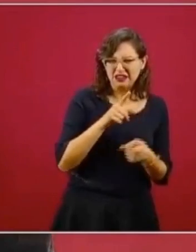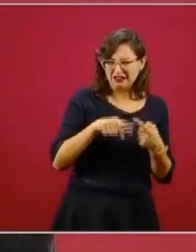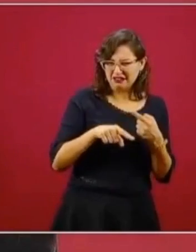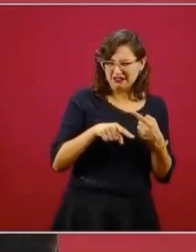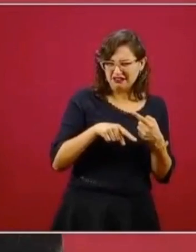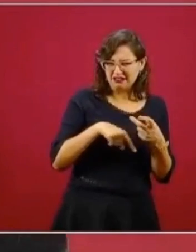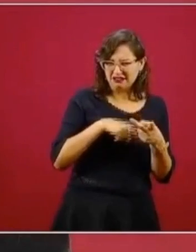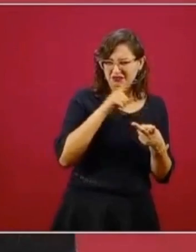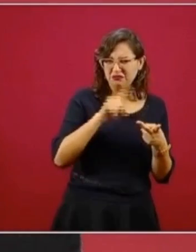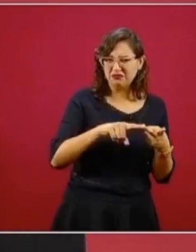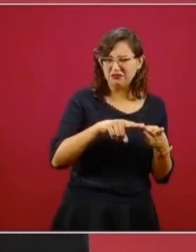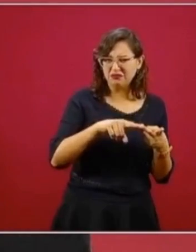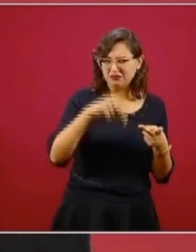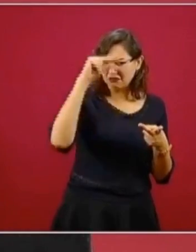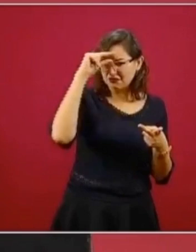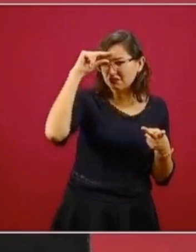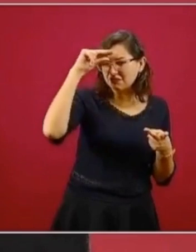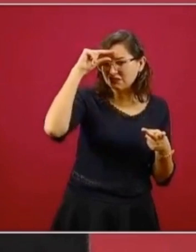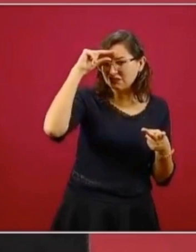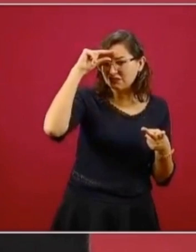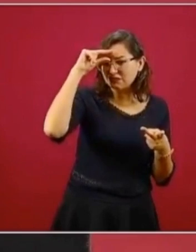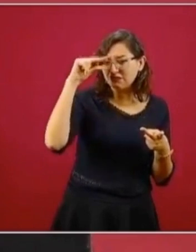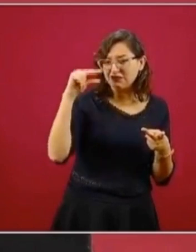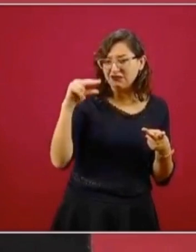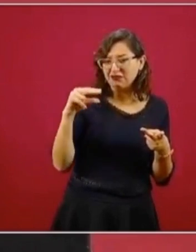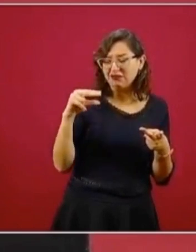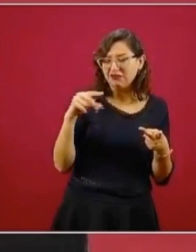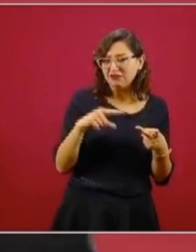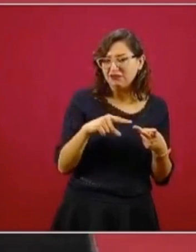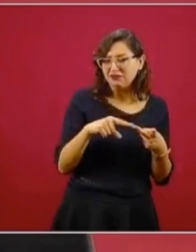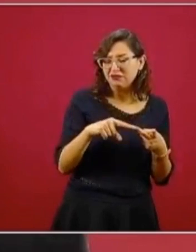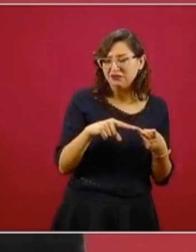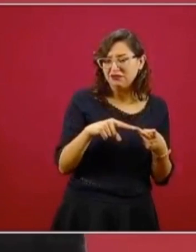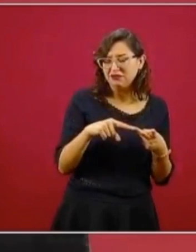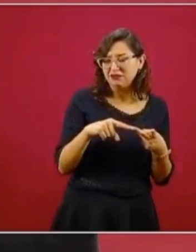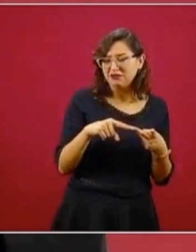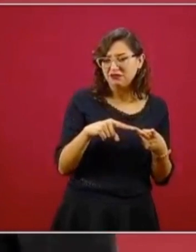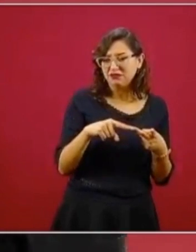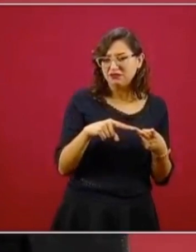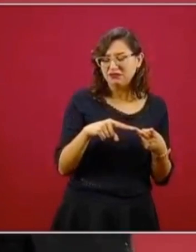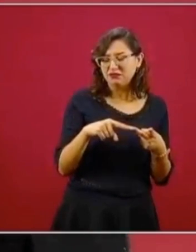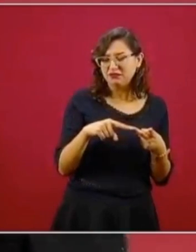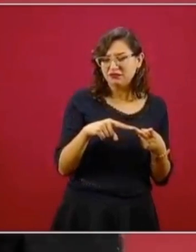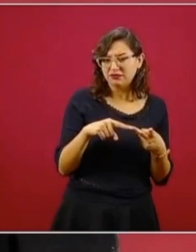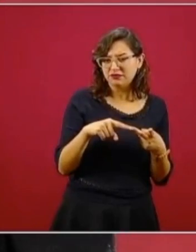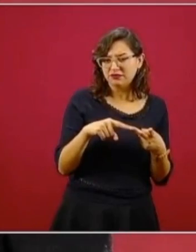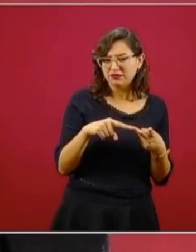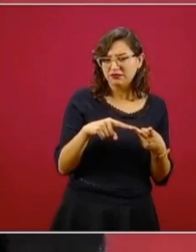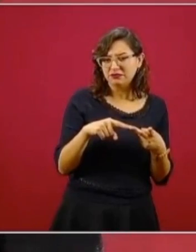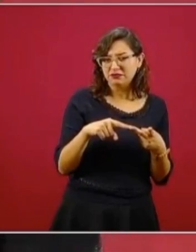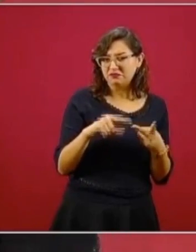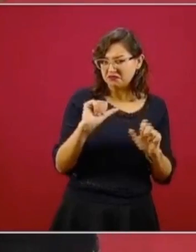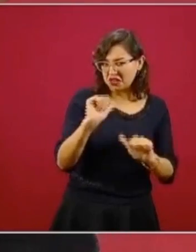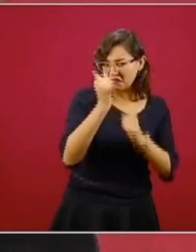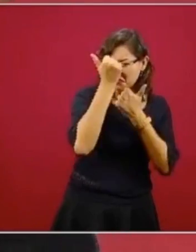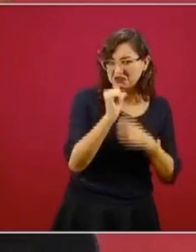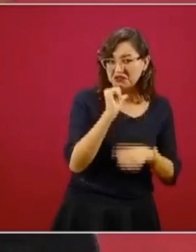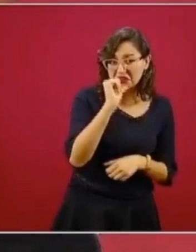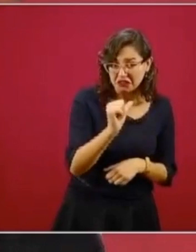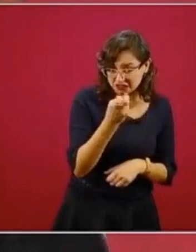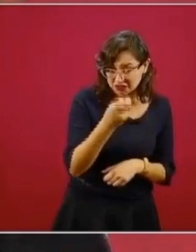de gente inteligente el no saber rectificar.